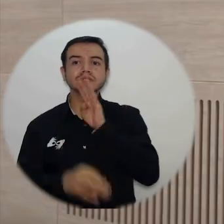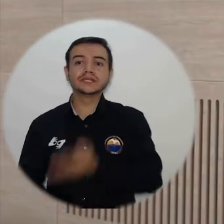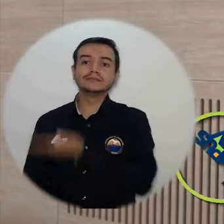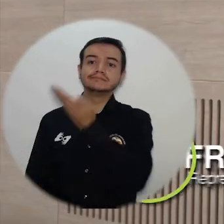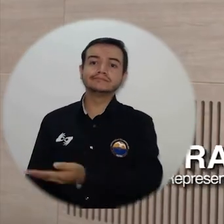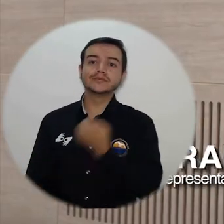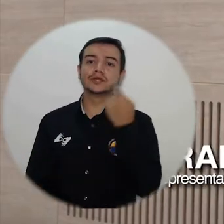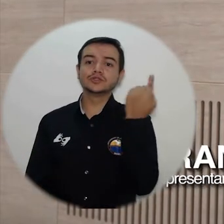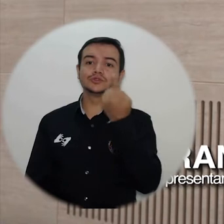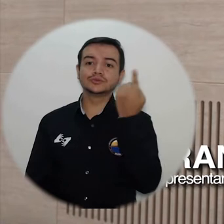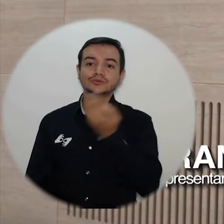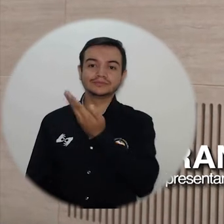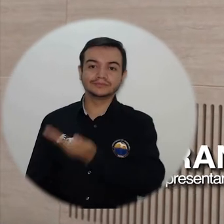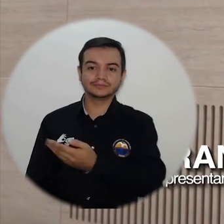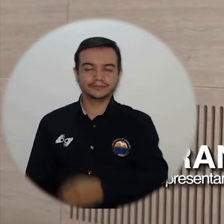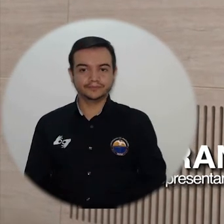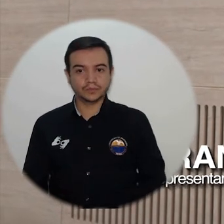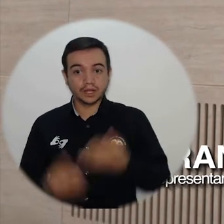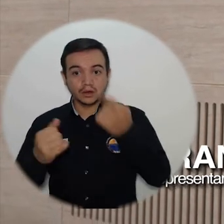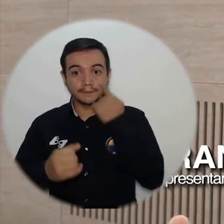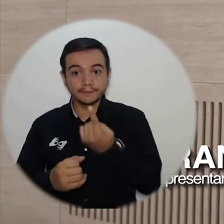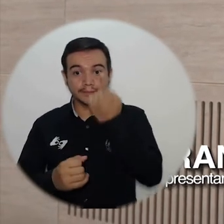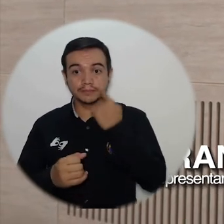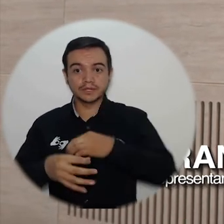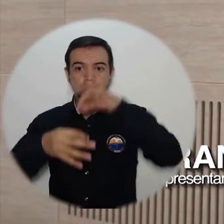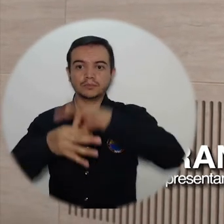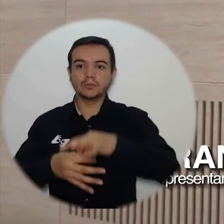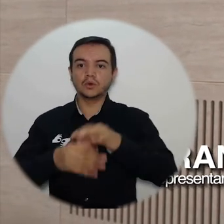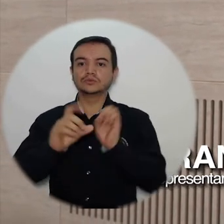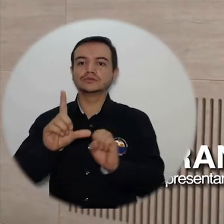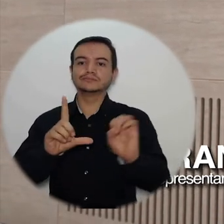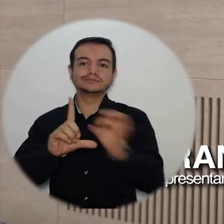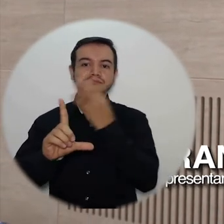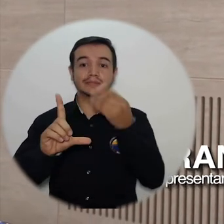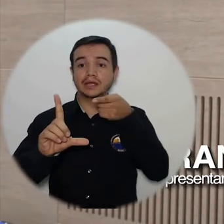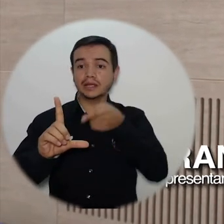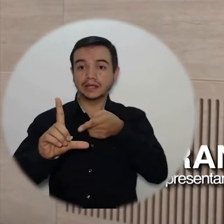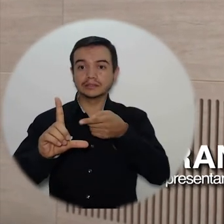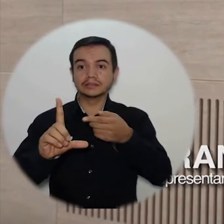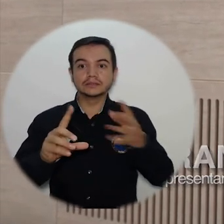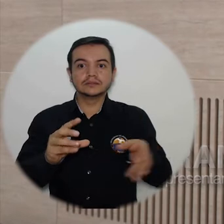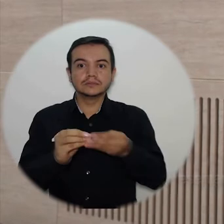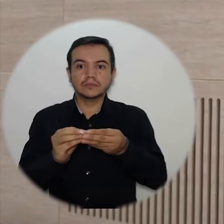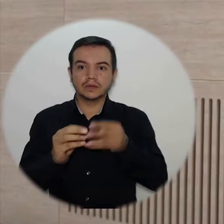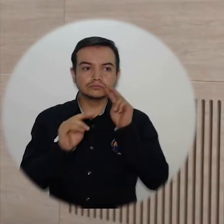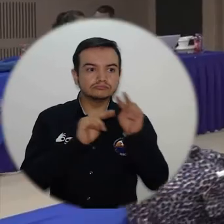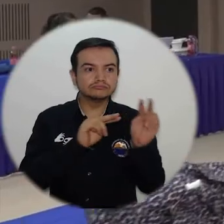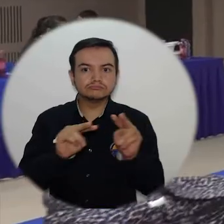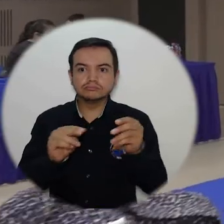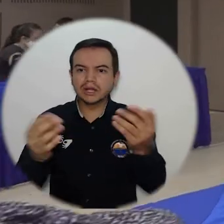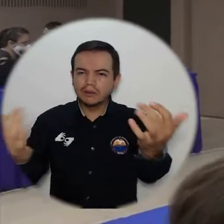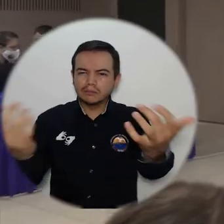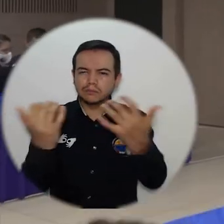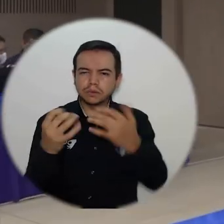Primera vez que se implementa el voto electrónico en uno de estos eventos y hay que aplaudir la gran participación.